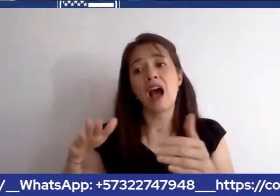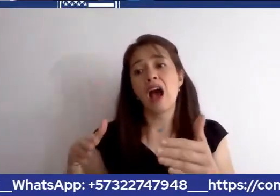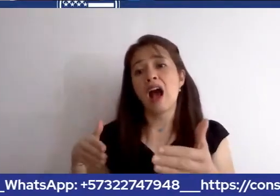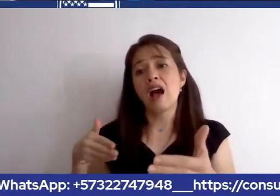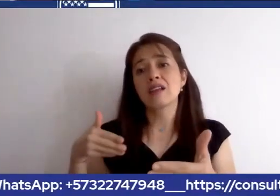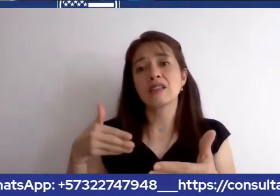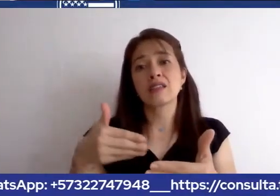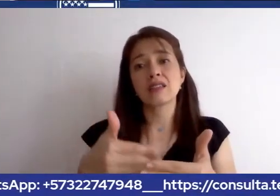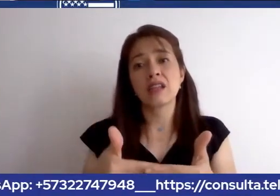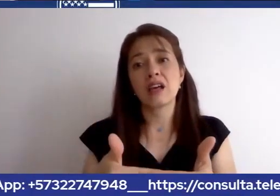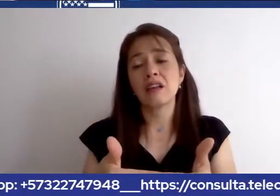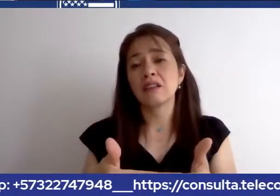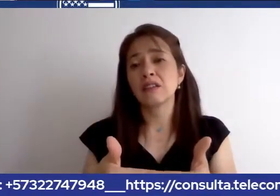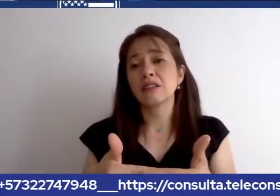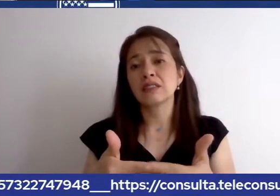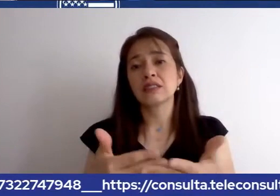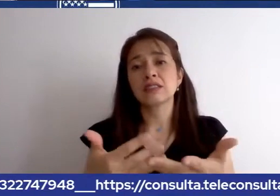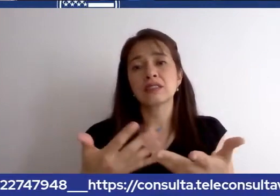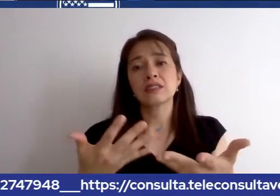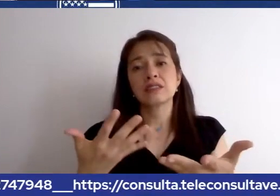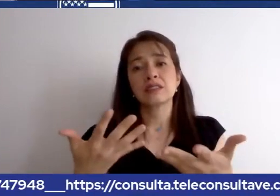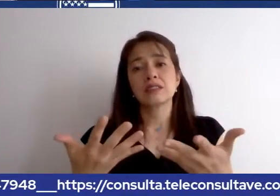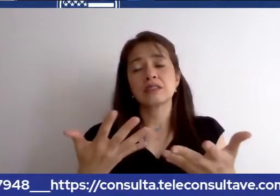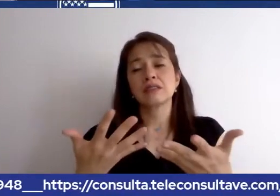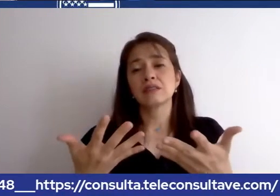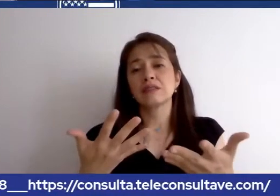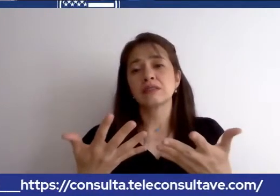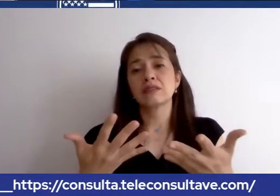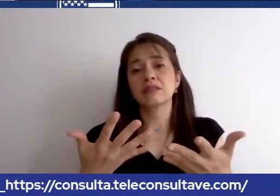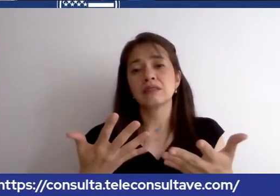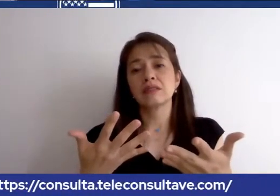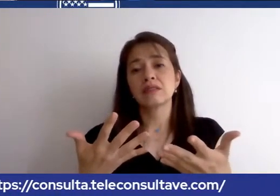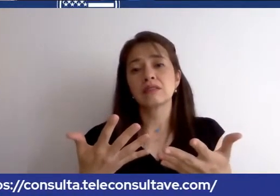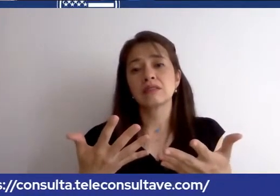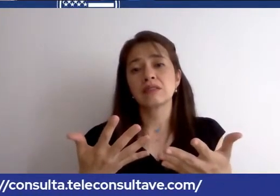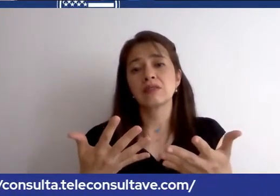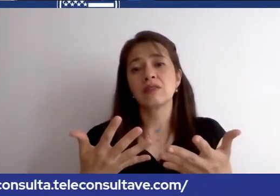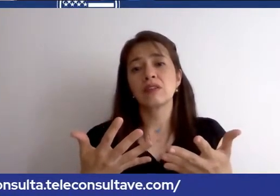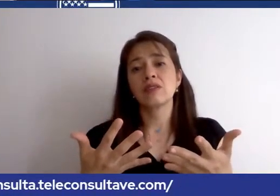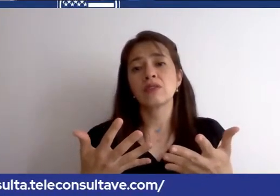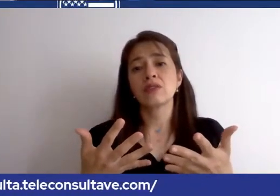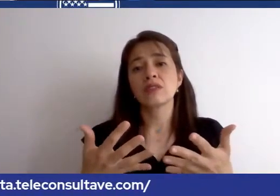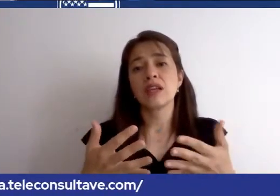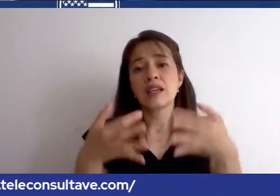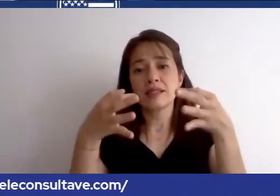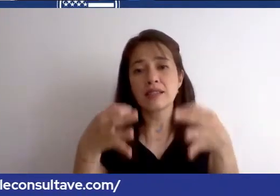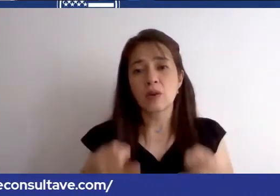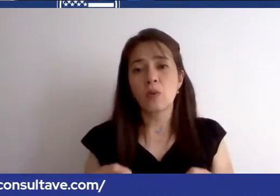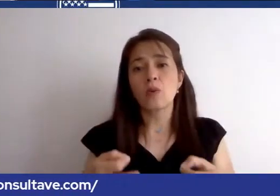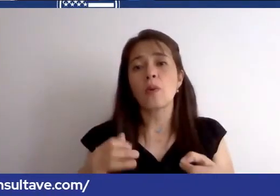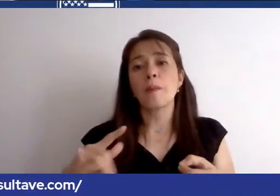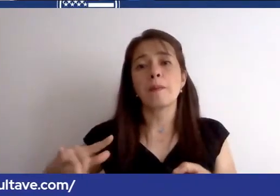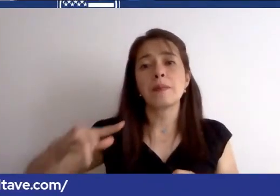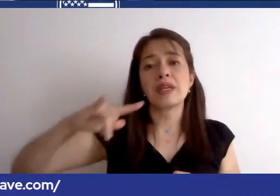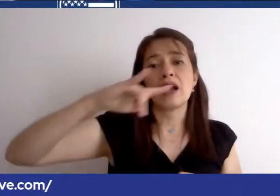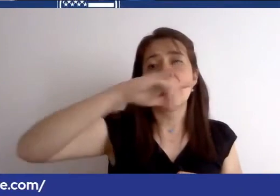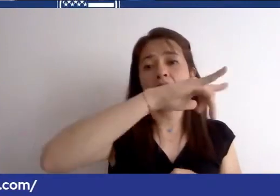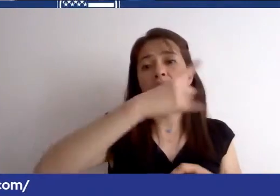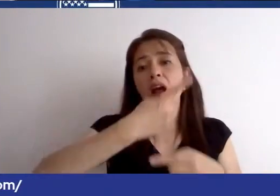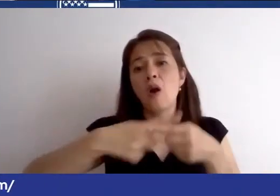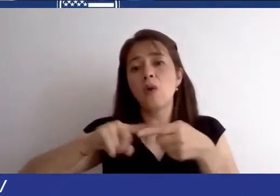cuando es seguro viajar a otro país para solicitar